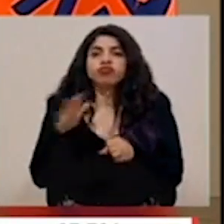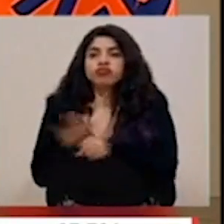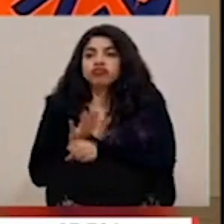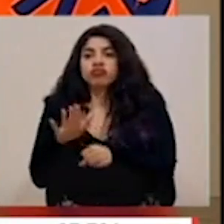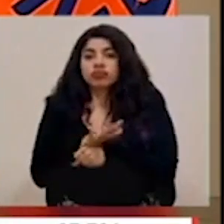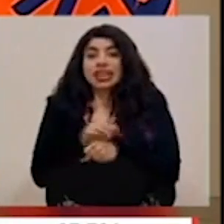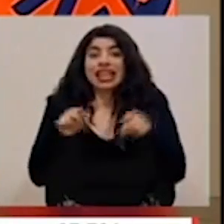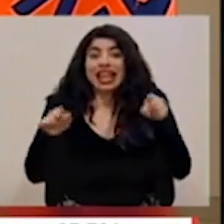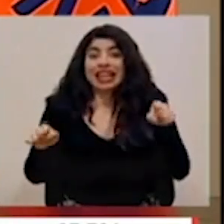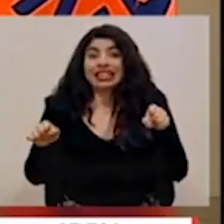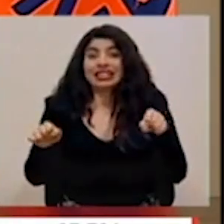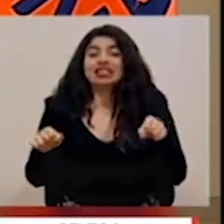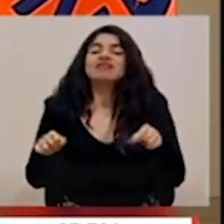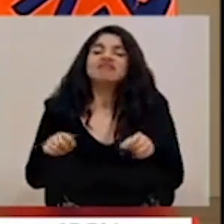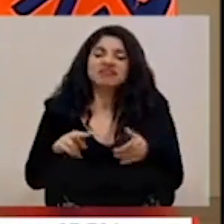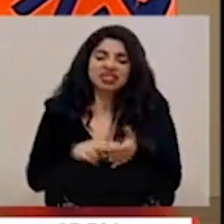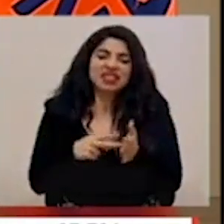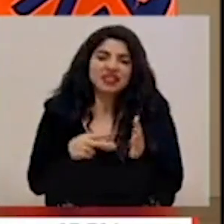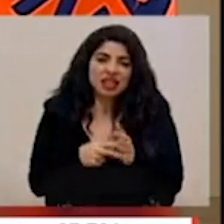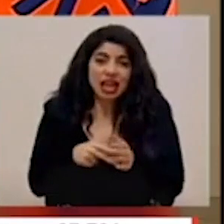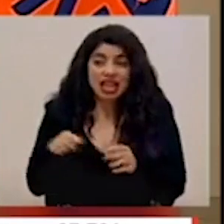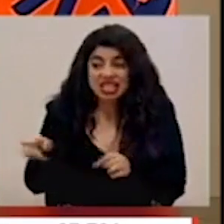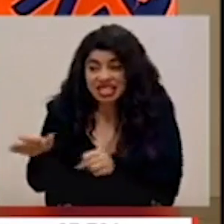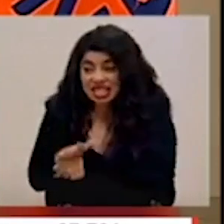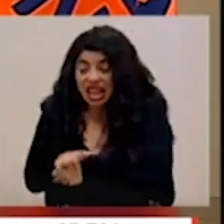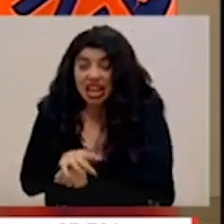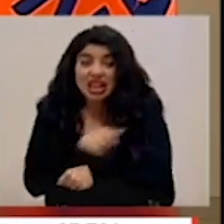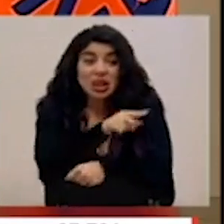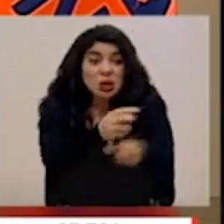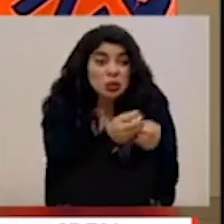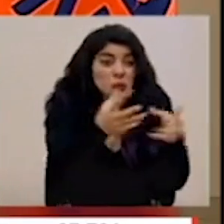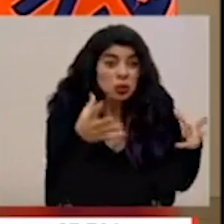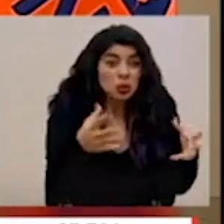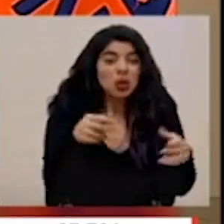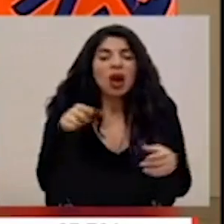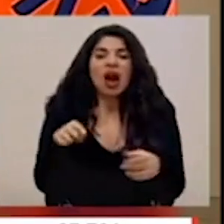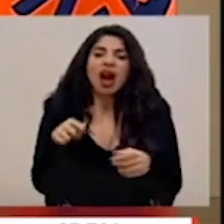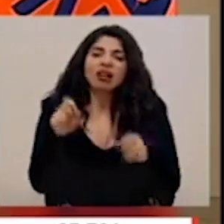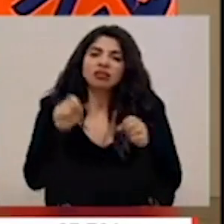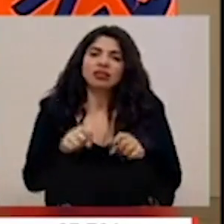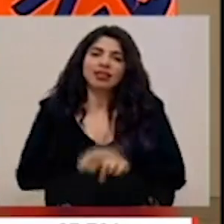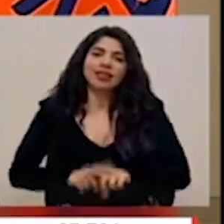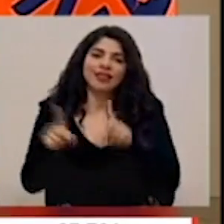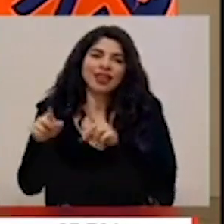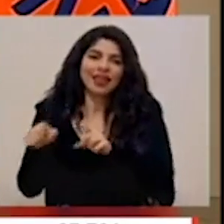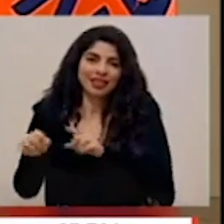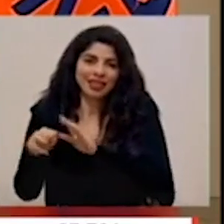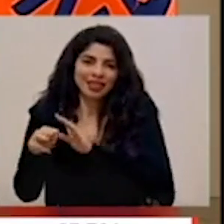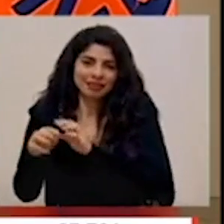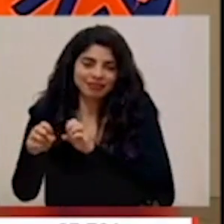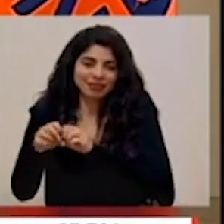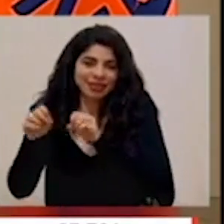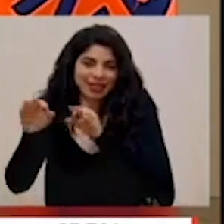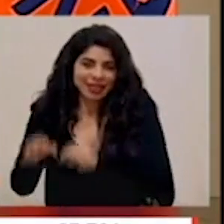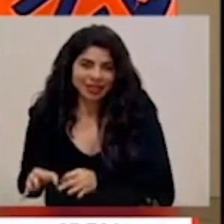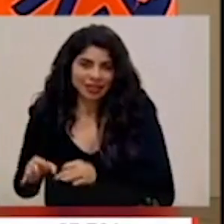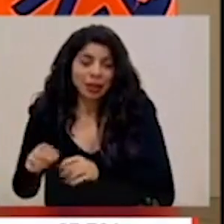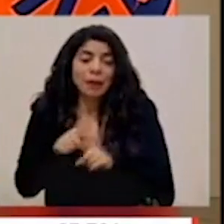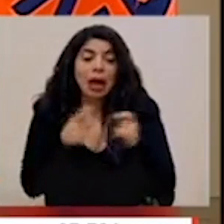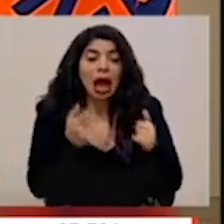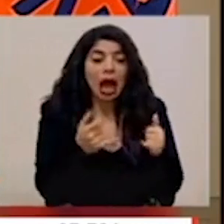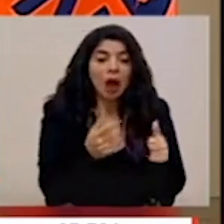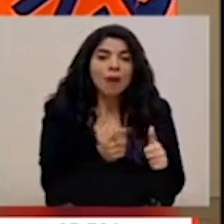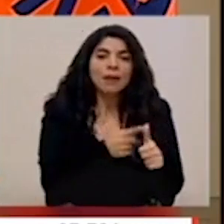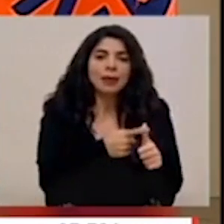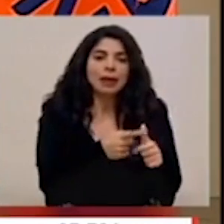momento tendremos que tomar decisiones diferenciadas. Sin embargo, apostamos a un modelo de gestión compartida. Apostamos a